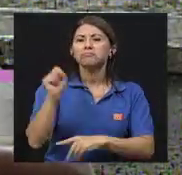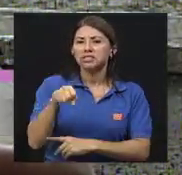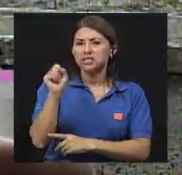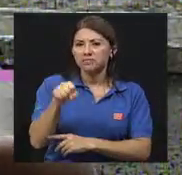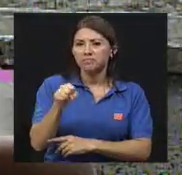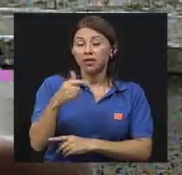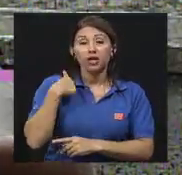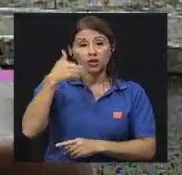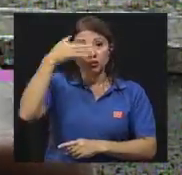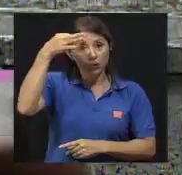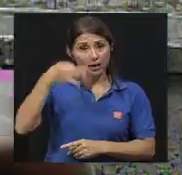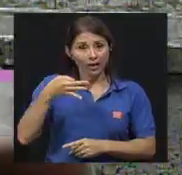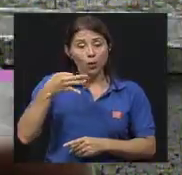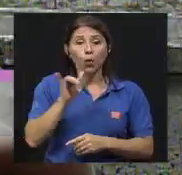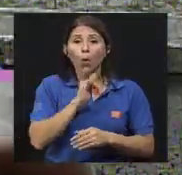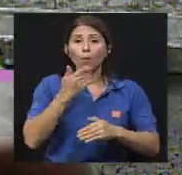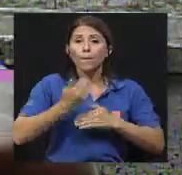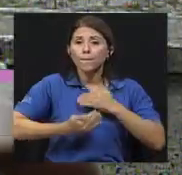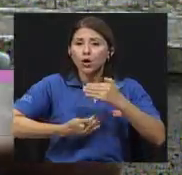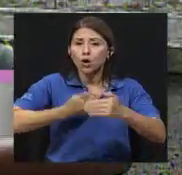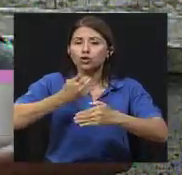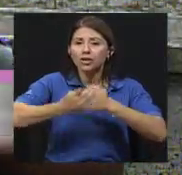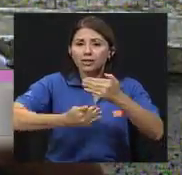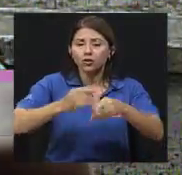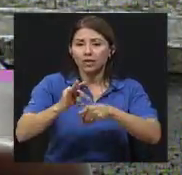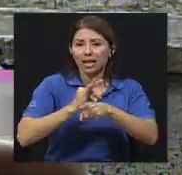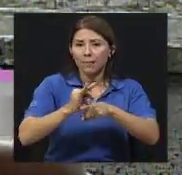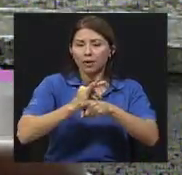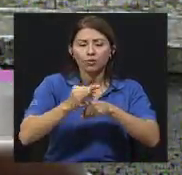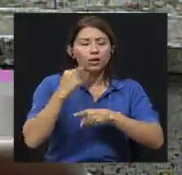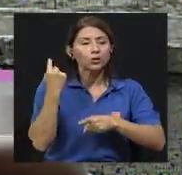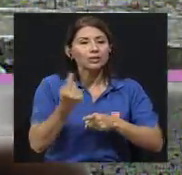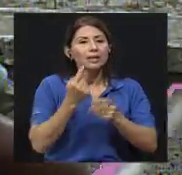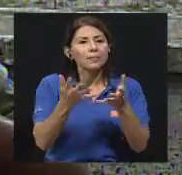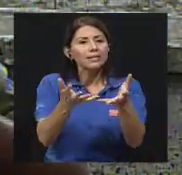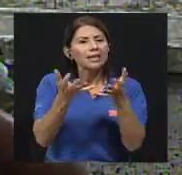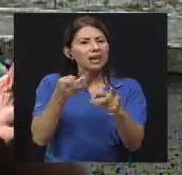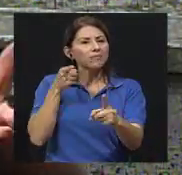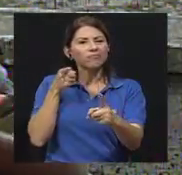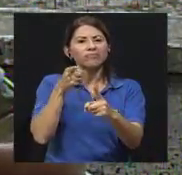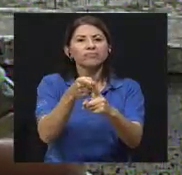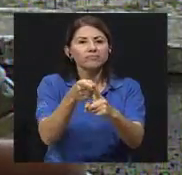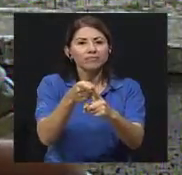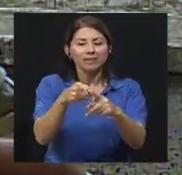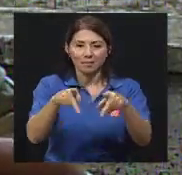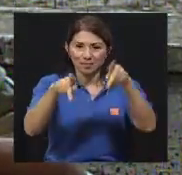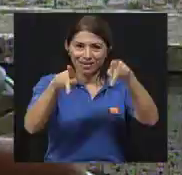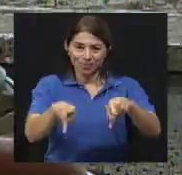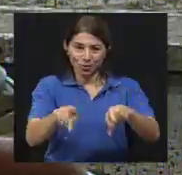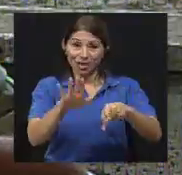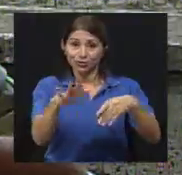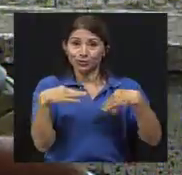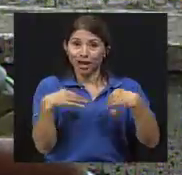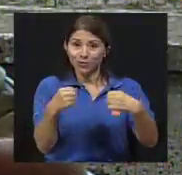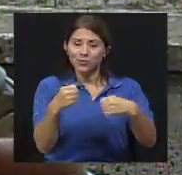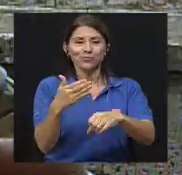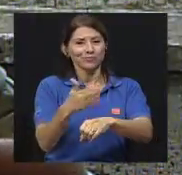creo que como proceso terapéutico siempre se apunta a que haya un beneficio en la salud de la persona.